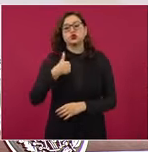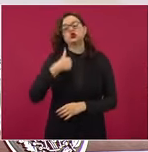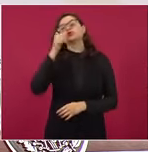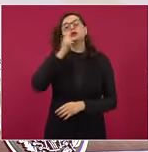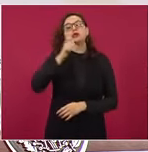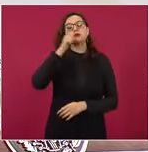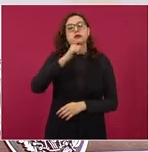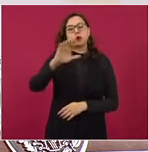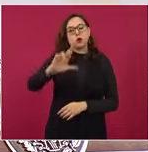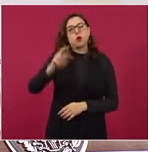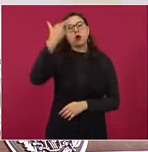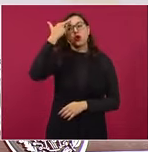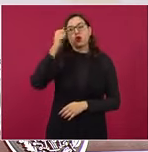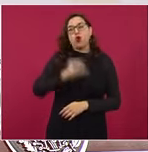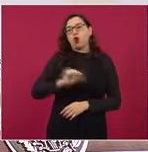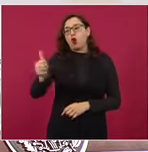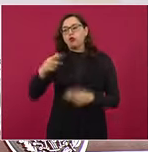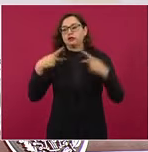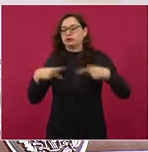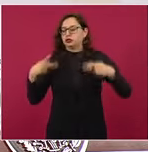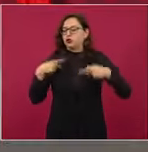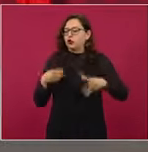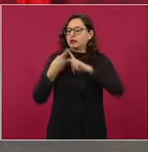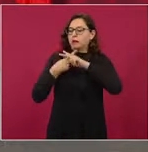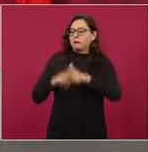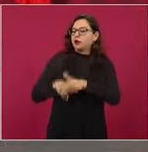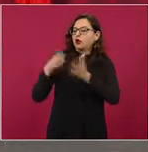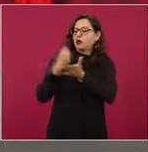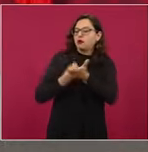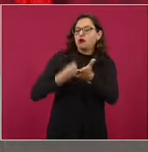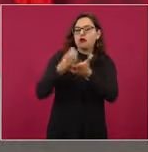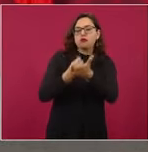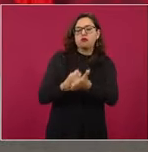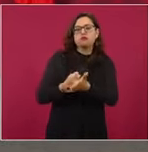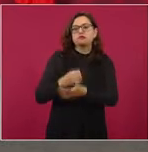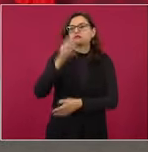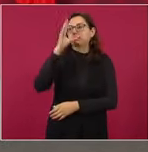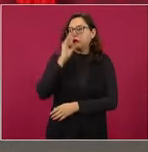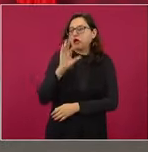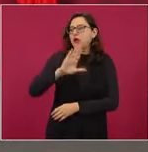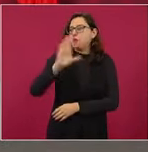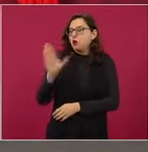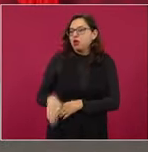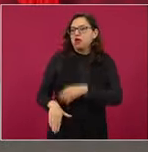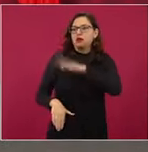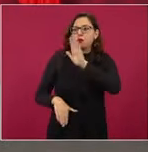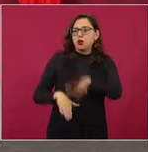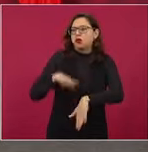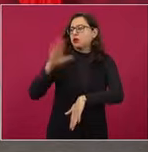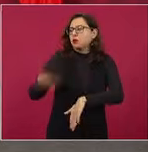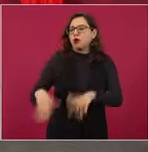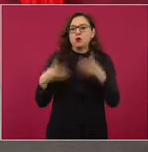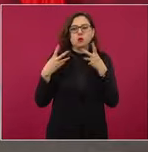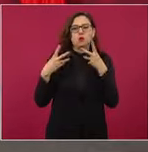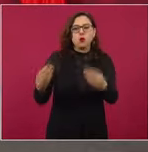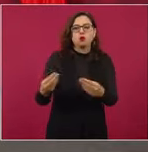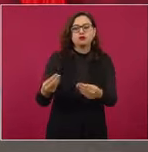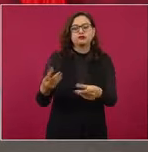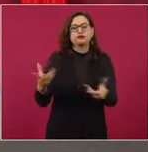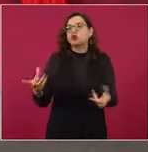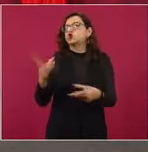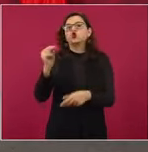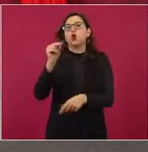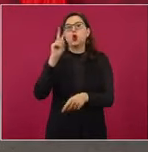por los cambios en México, muchos que han luchado